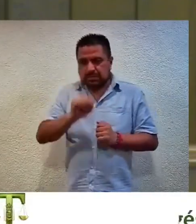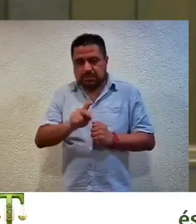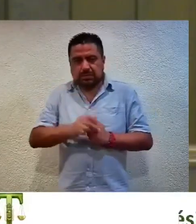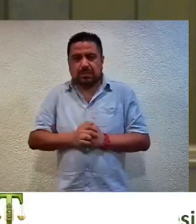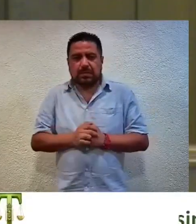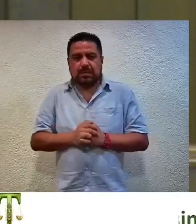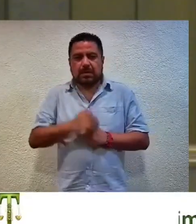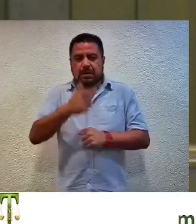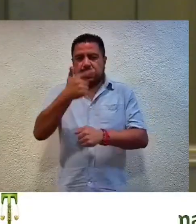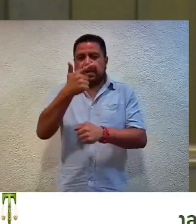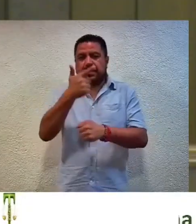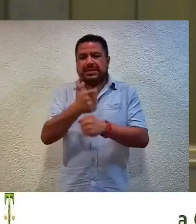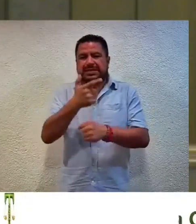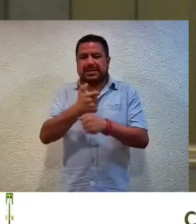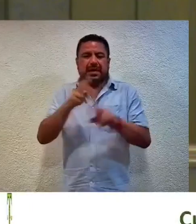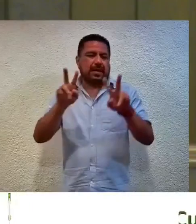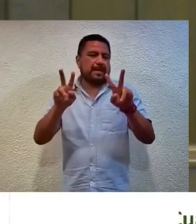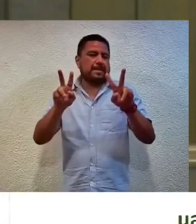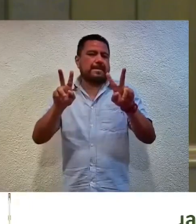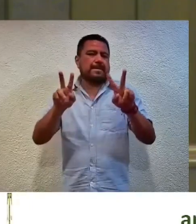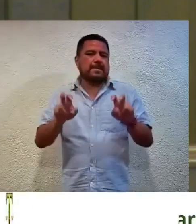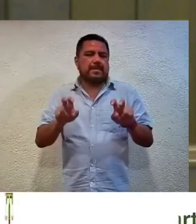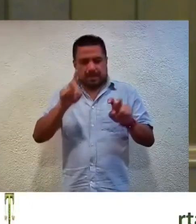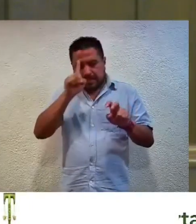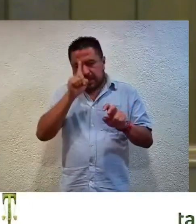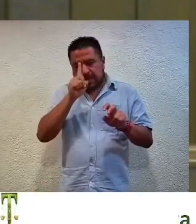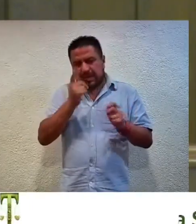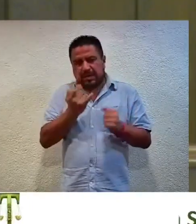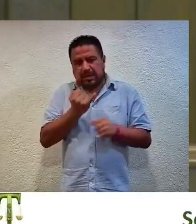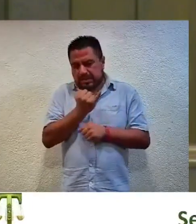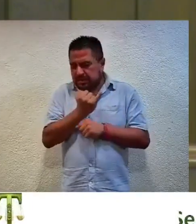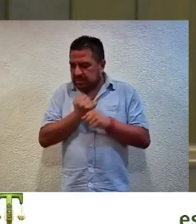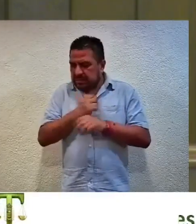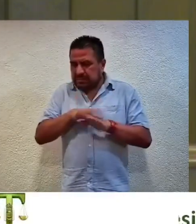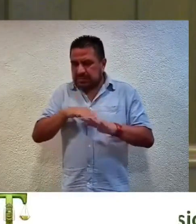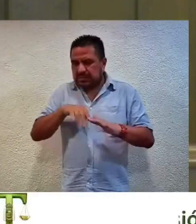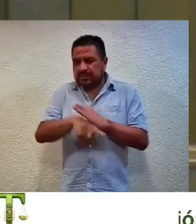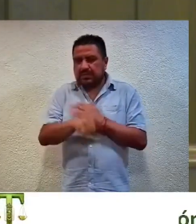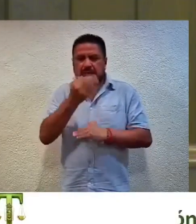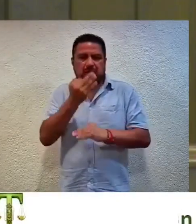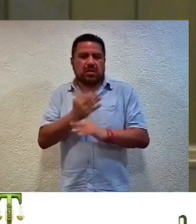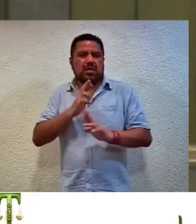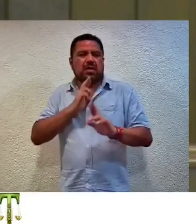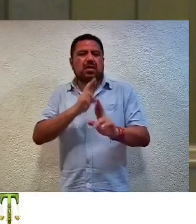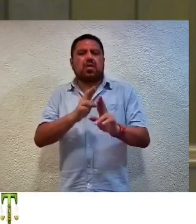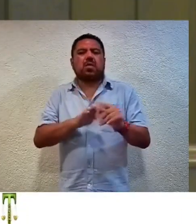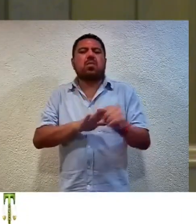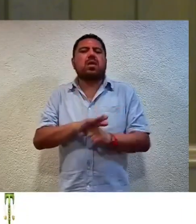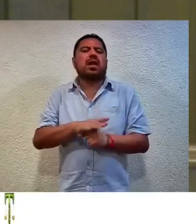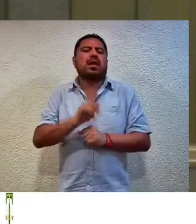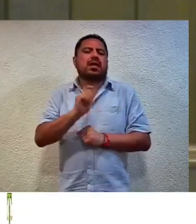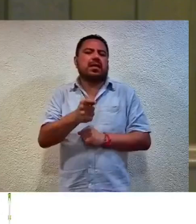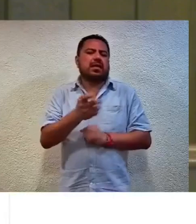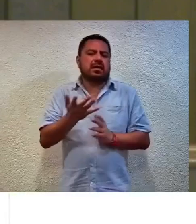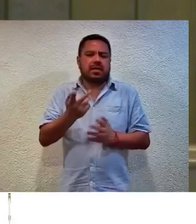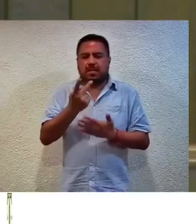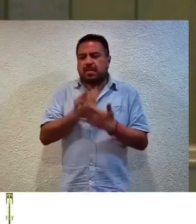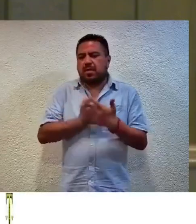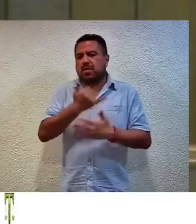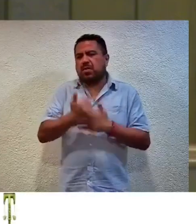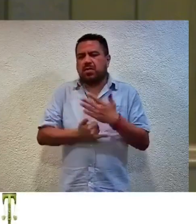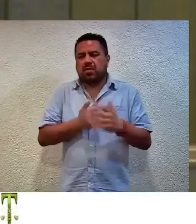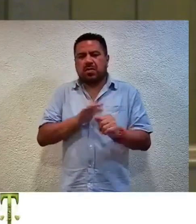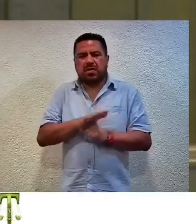El séptimo asunto listado para analizar y resolver en la presente sesión se trata de un proyecto